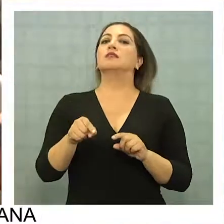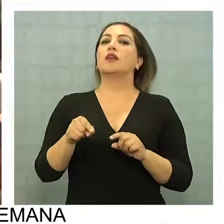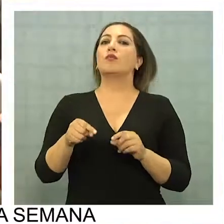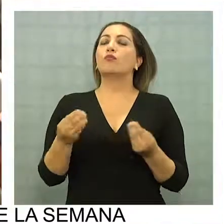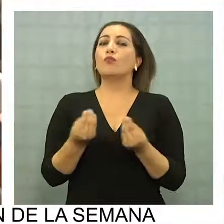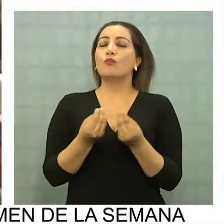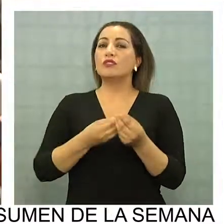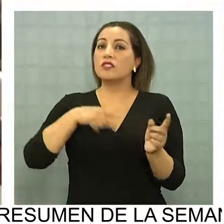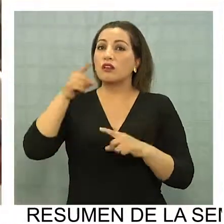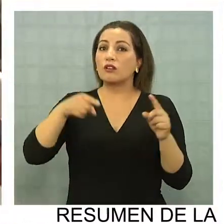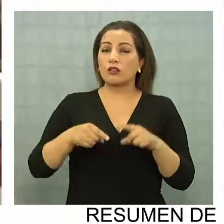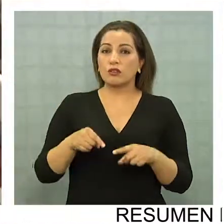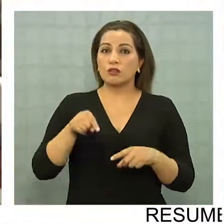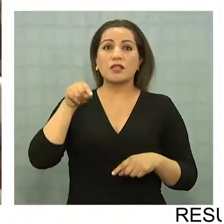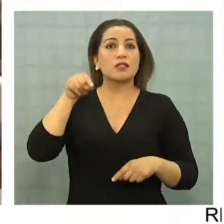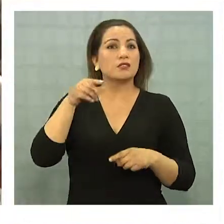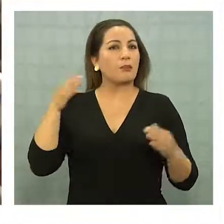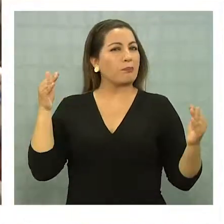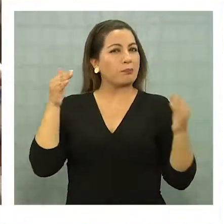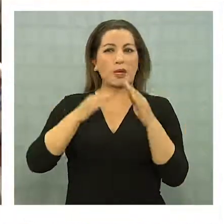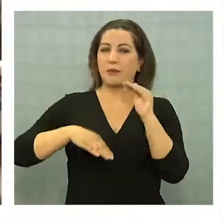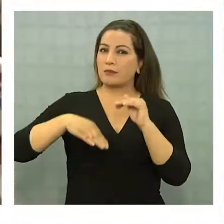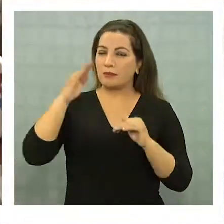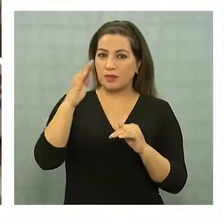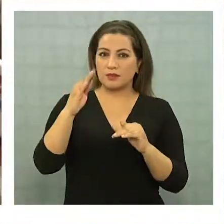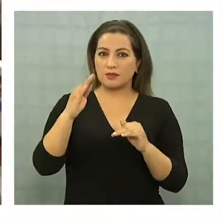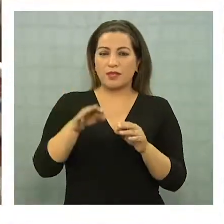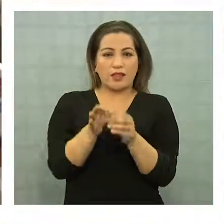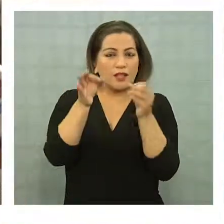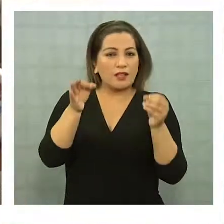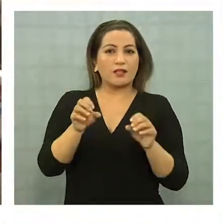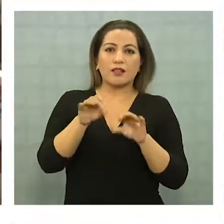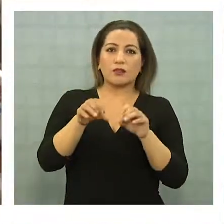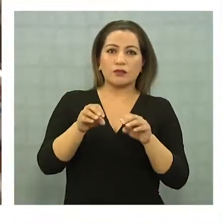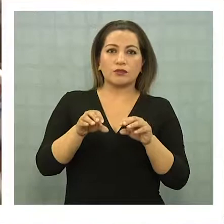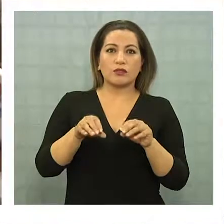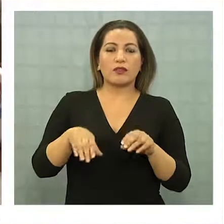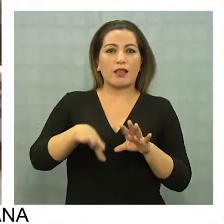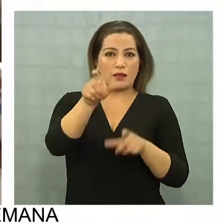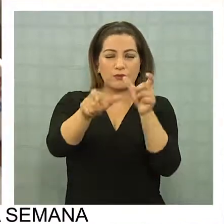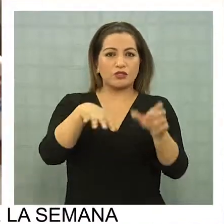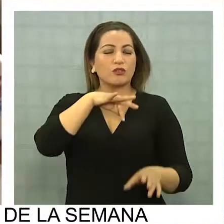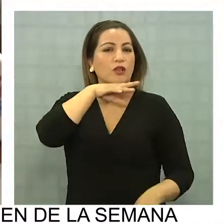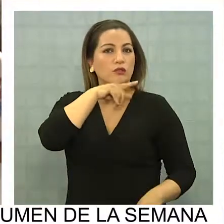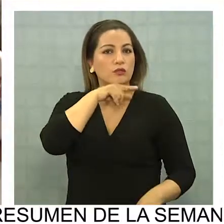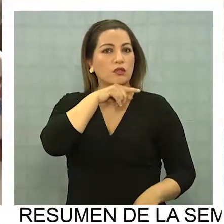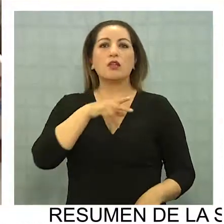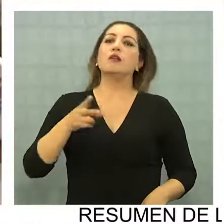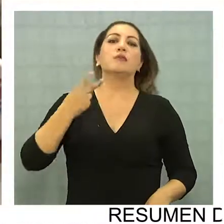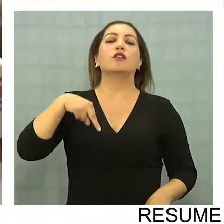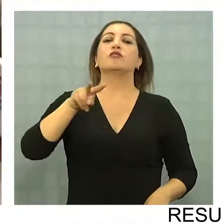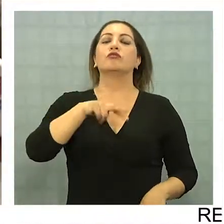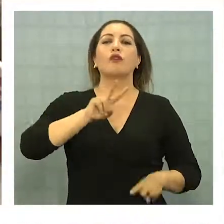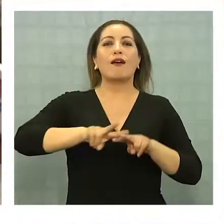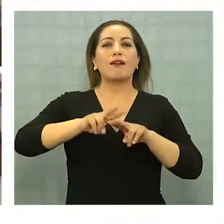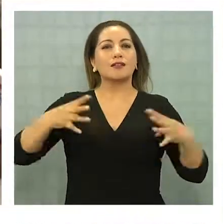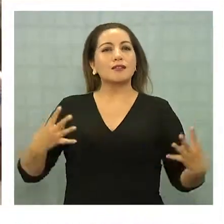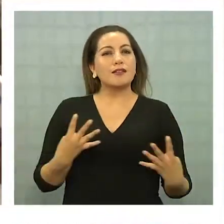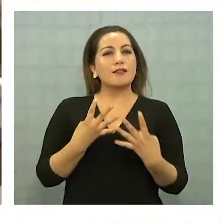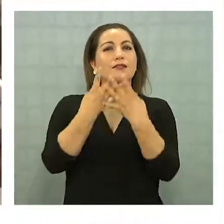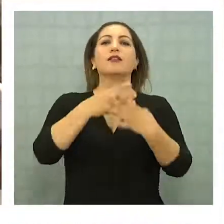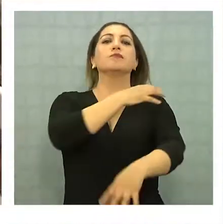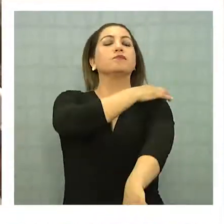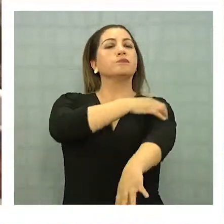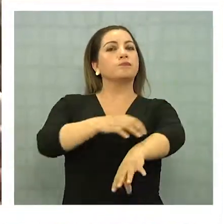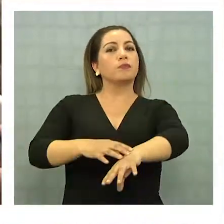Entonces ese conjunto de cosas hace que uno de los polos más dinámicos de la educación es la educación de adultos. Para eso se han constituido